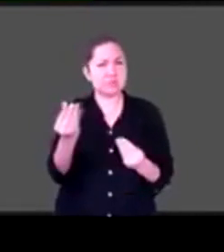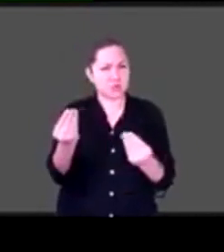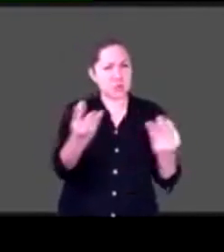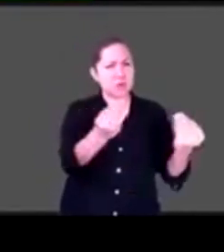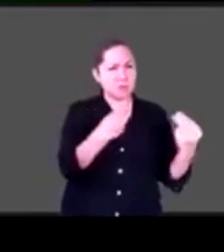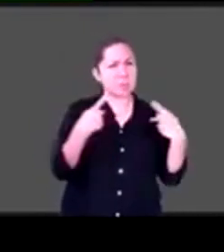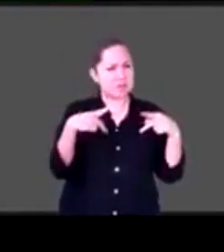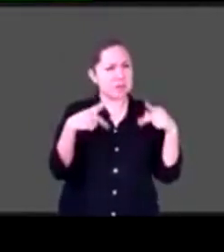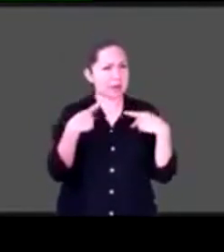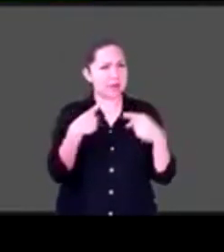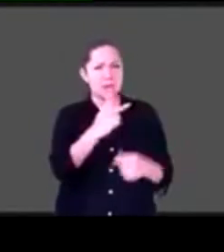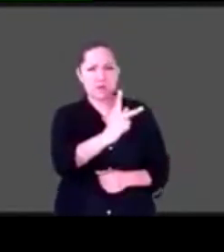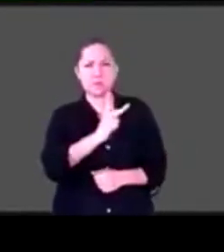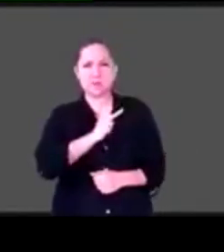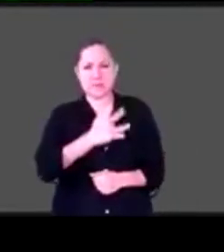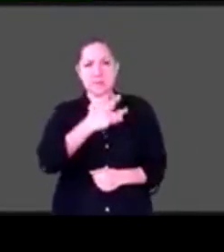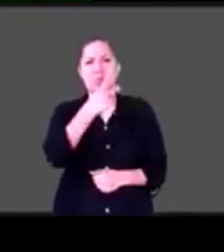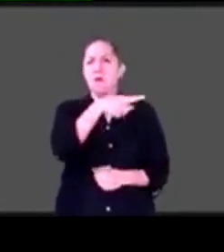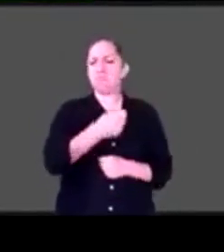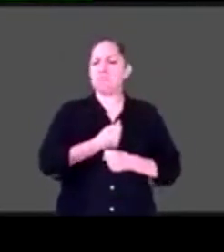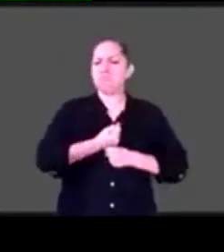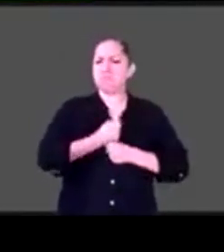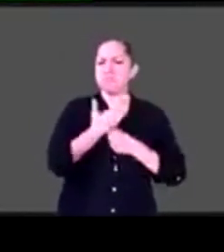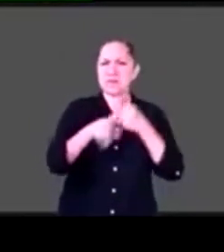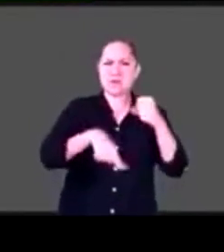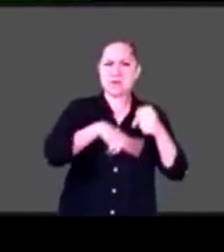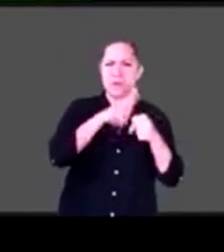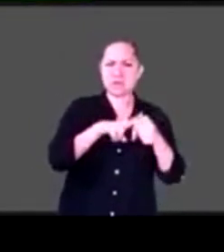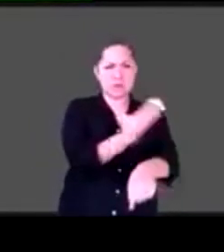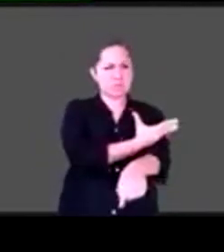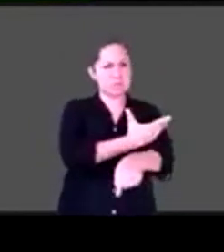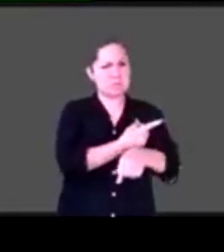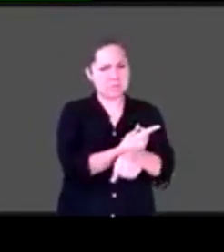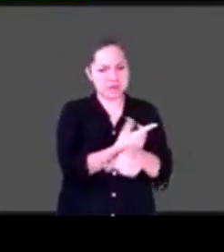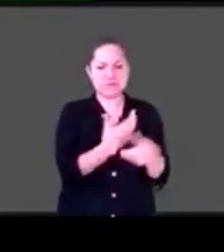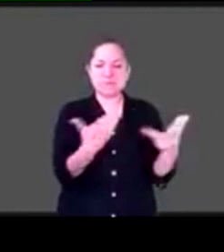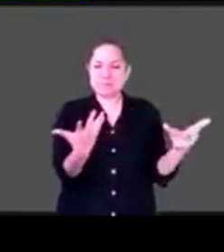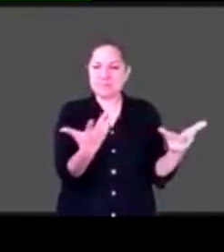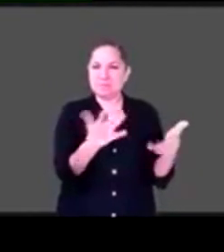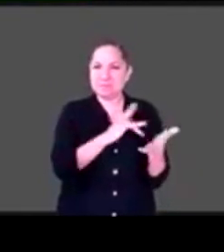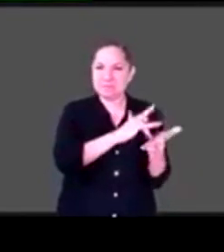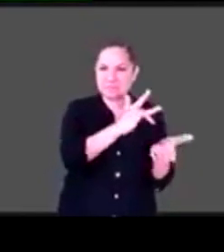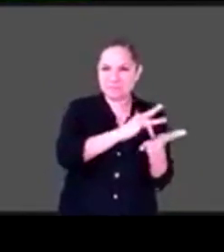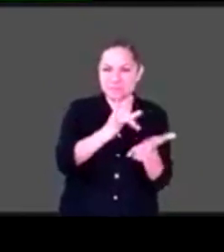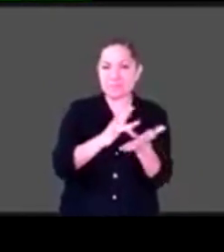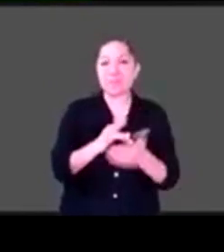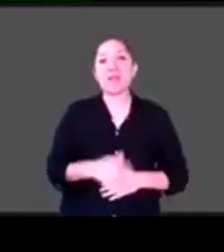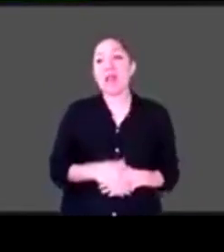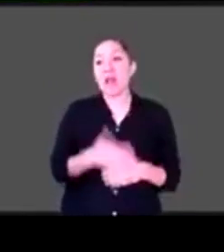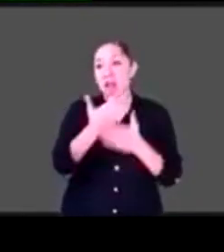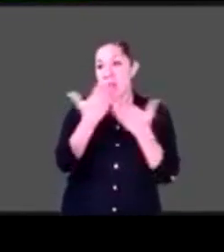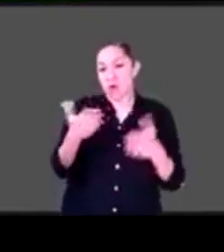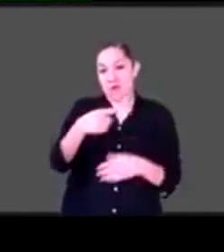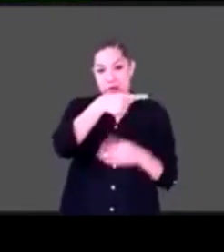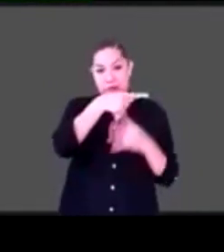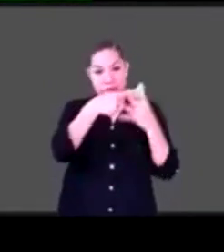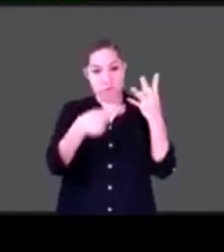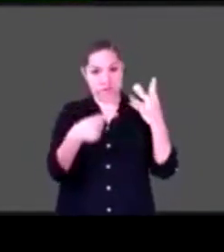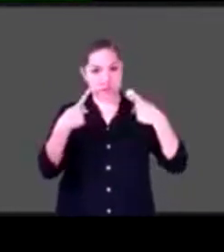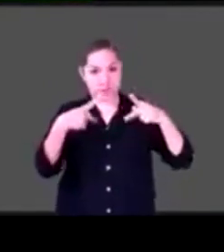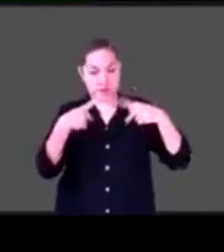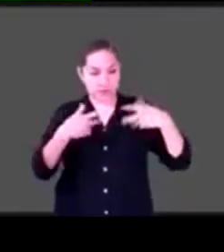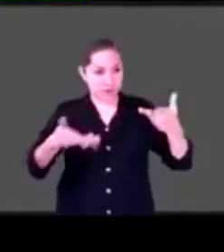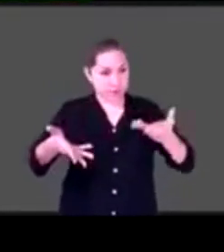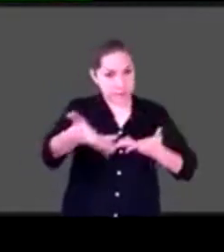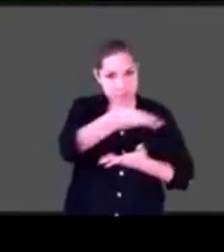y tan sincera. Si bien comenzaremos charlando nosotros cuatro en pantalla, en este espacio está abierto,